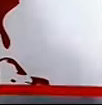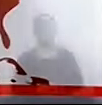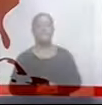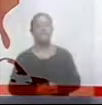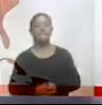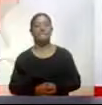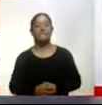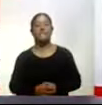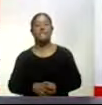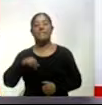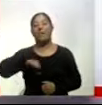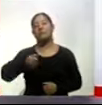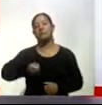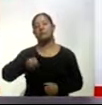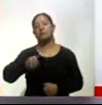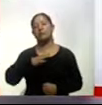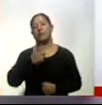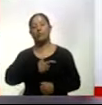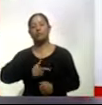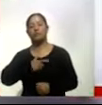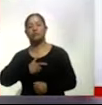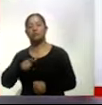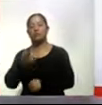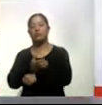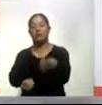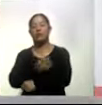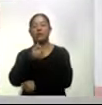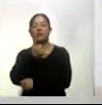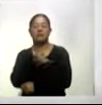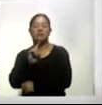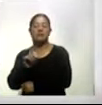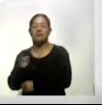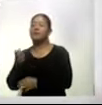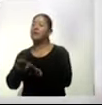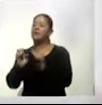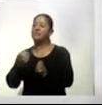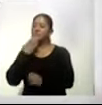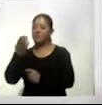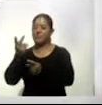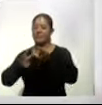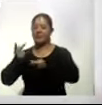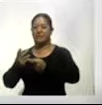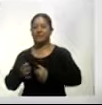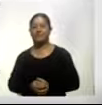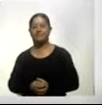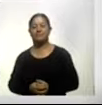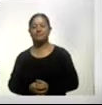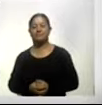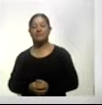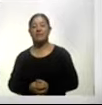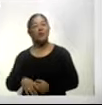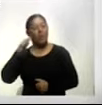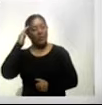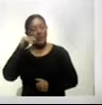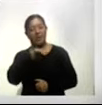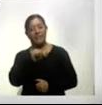Y saludo esta tarde con muchísimo gusto a mi compañero Yacir Zárate. ¿Qué tal, Yacir? ¿Cómo estás? Bienvenido. Mario, ¿cómo estás? Muy buena